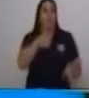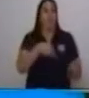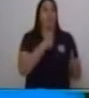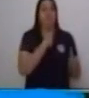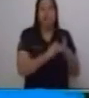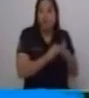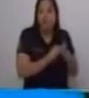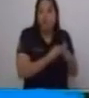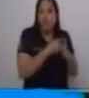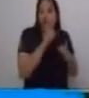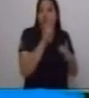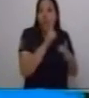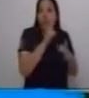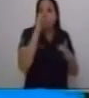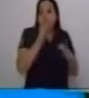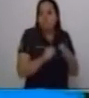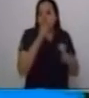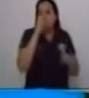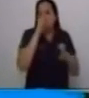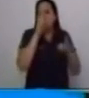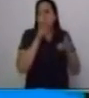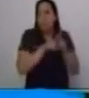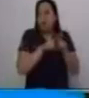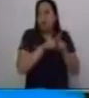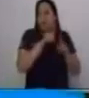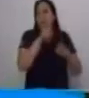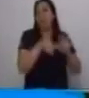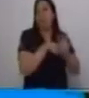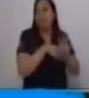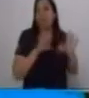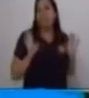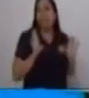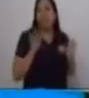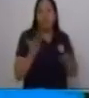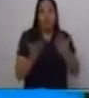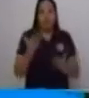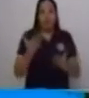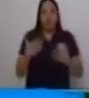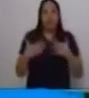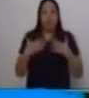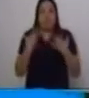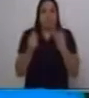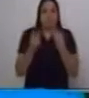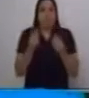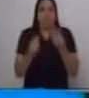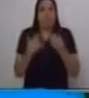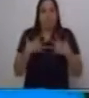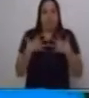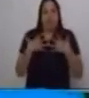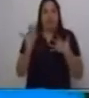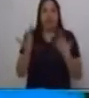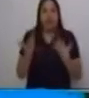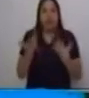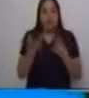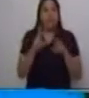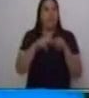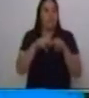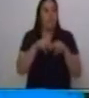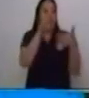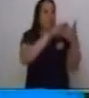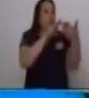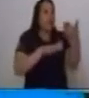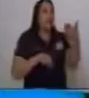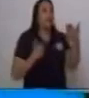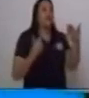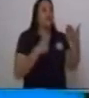emoción negativa o puede ser miedo. Todo depende del contexto y lo que estemos leyendo o la historia que estemos leyendo en su momento.